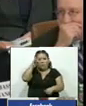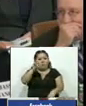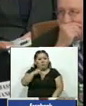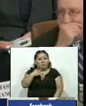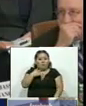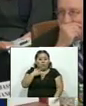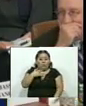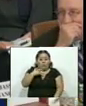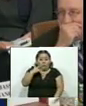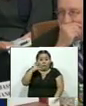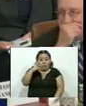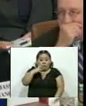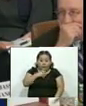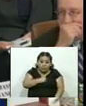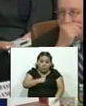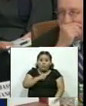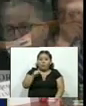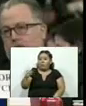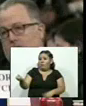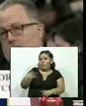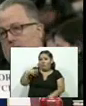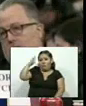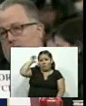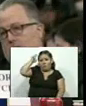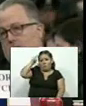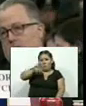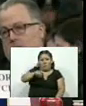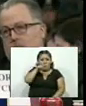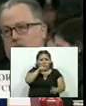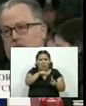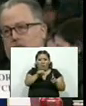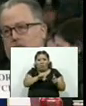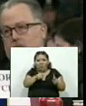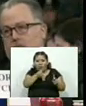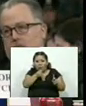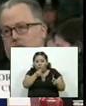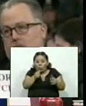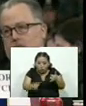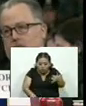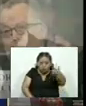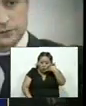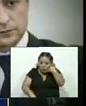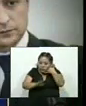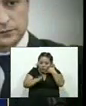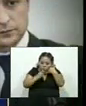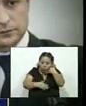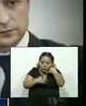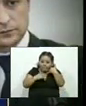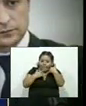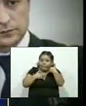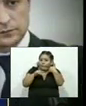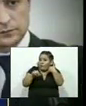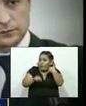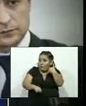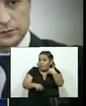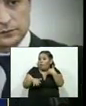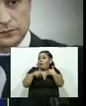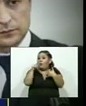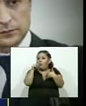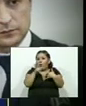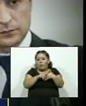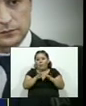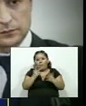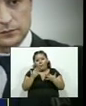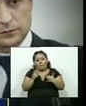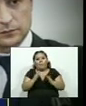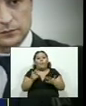desmayar cuando escuchó al presidente Trump definirla como malas noticias en la llamada con su equivalente ucraniano y que ella iba a pasar por